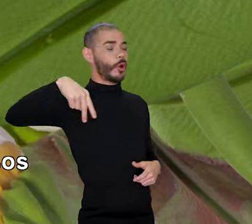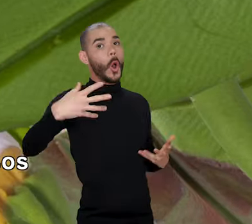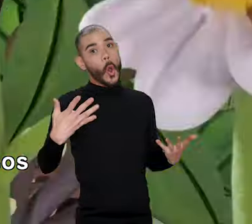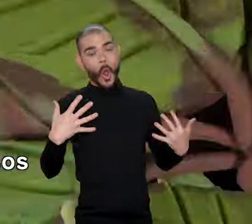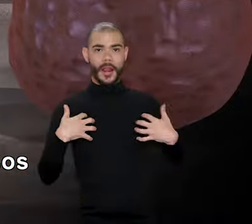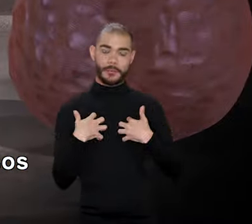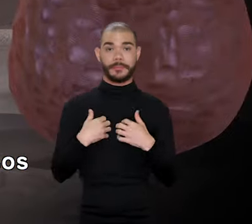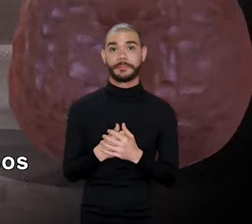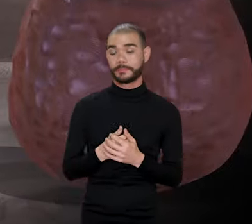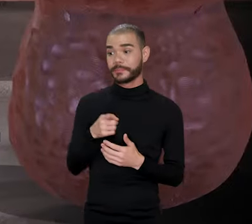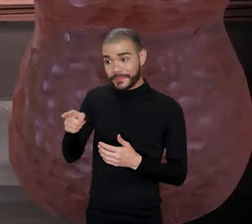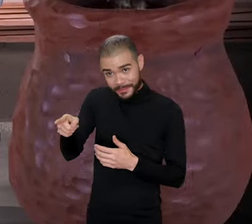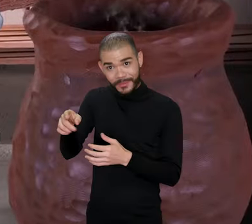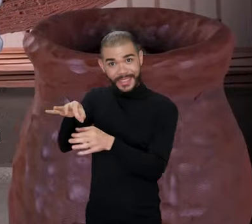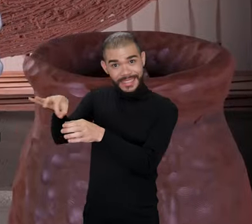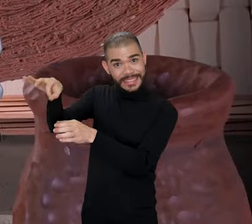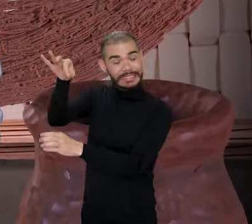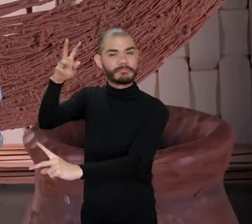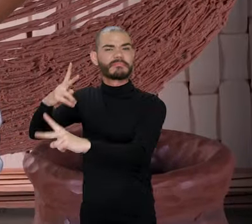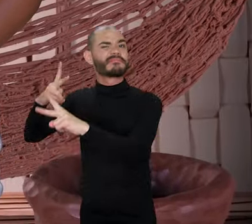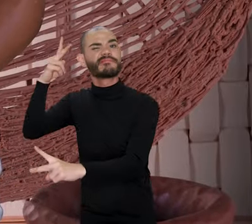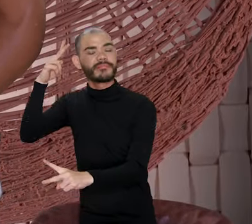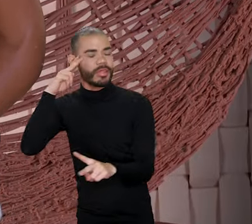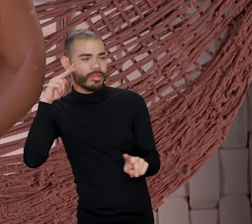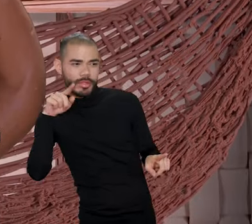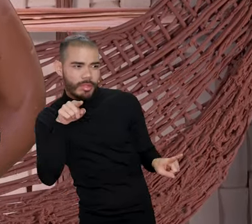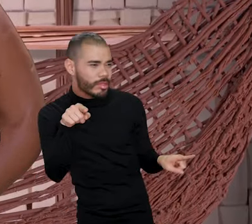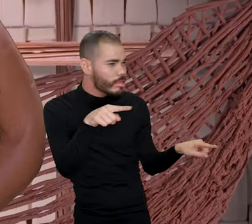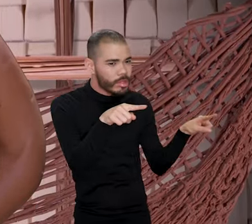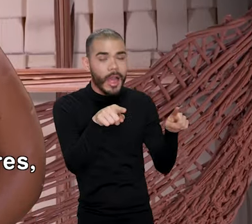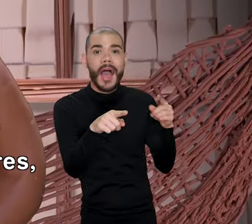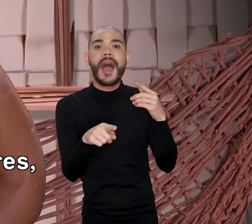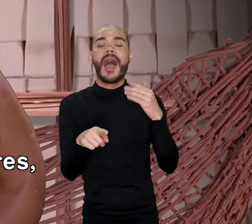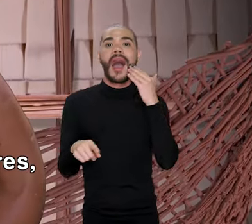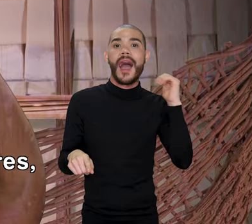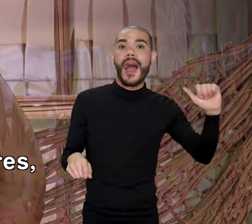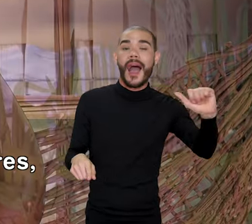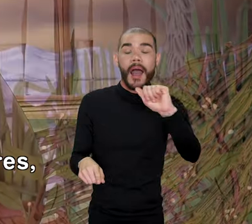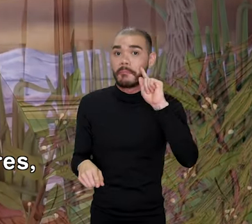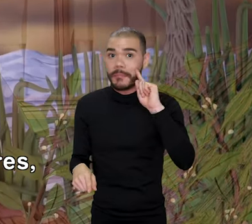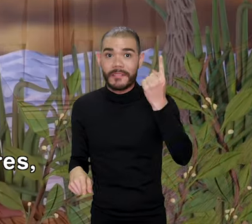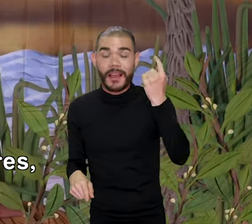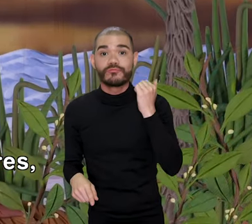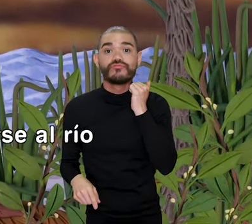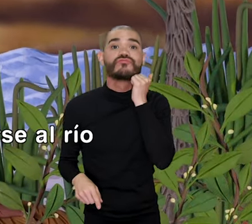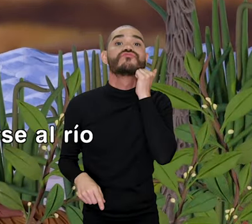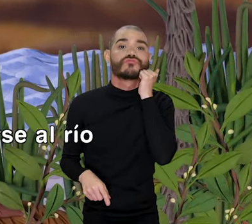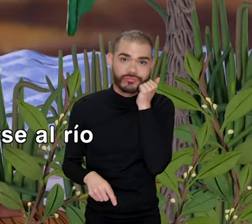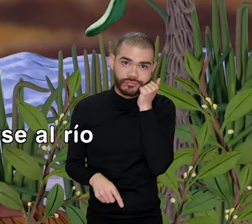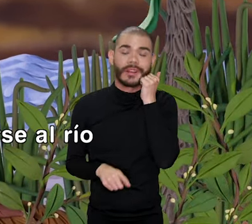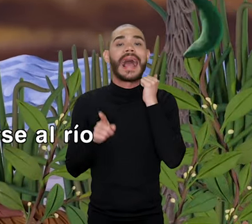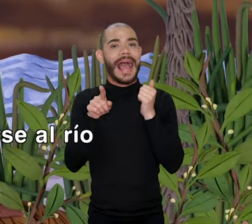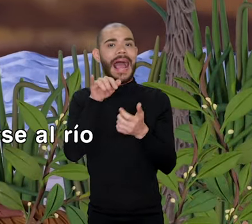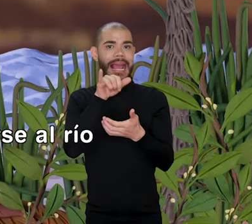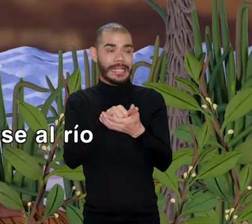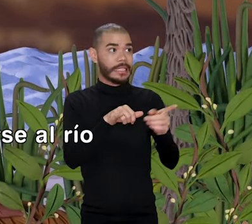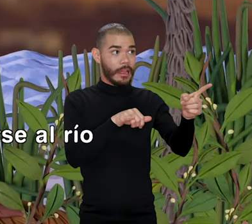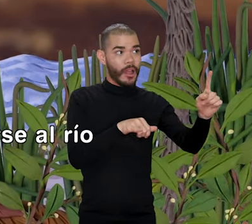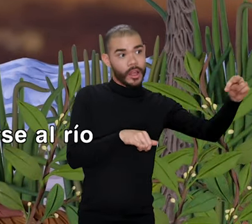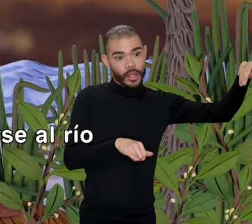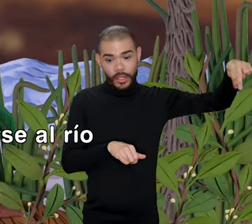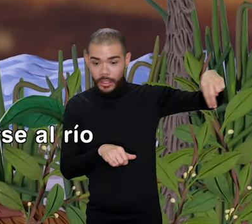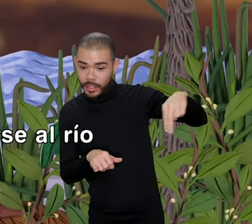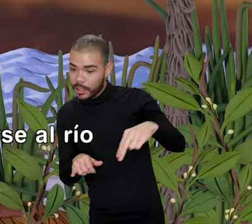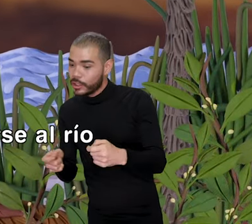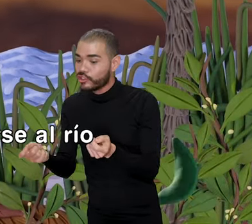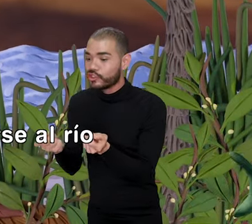Son especialmente peligrosos para las niñas que tienen su primera menstruación e inician su vida como mujeres, por eso tienen prohibido acercarse